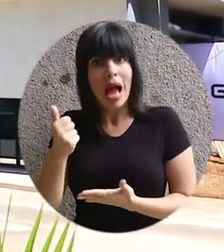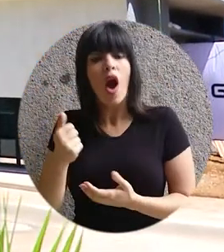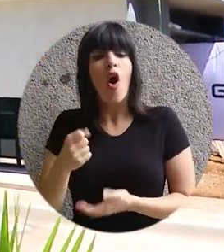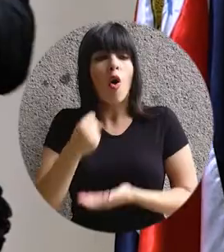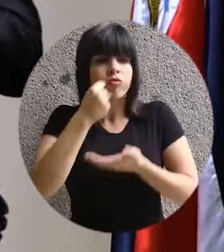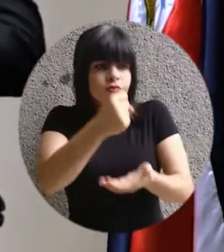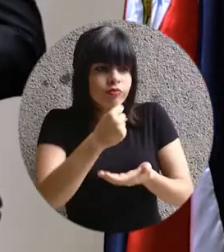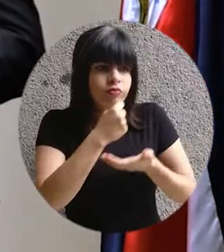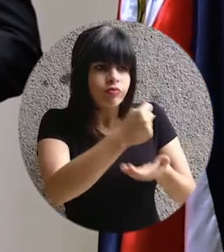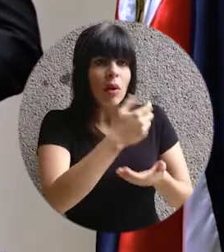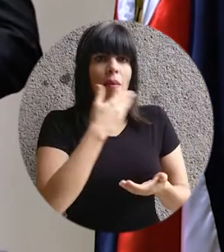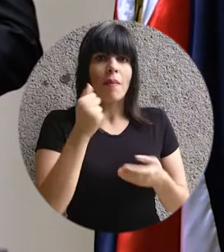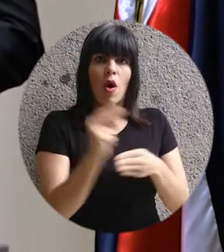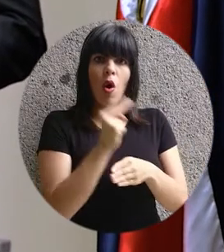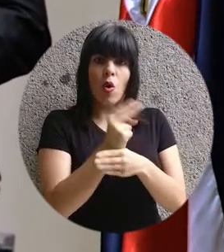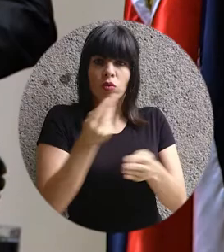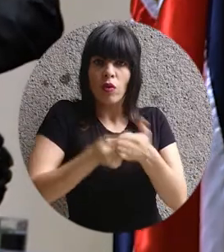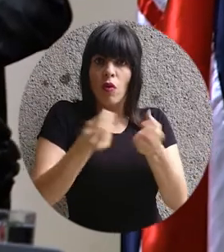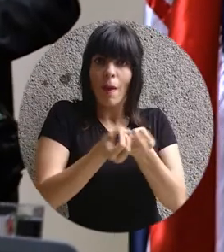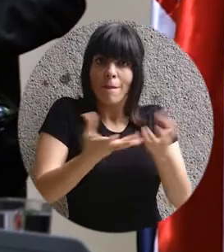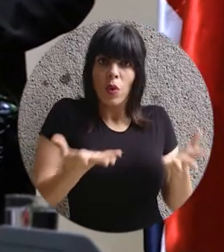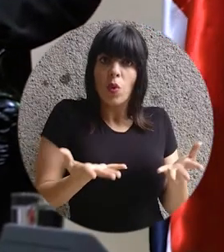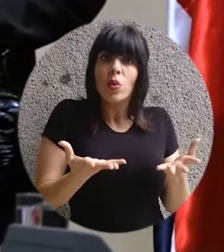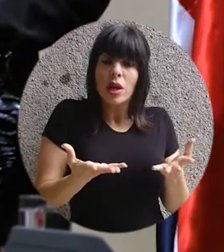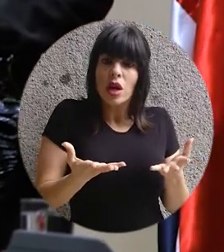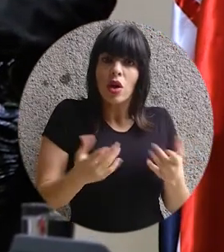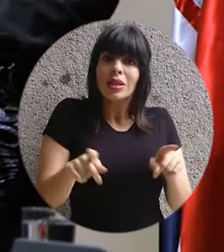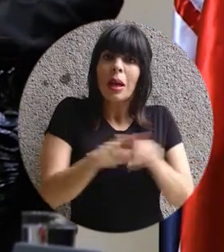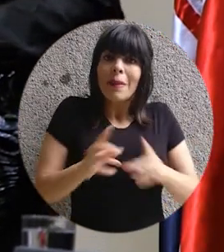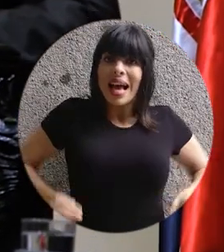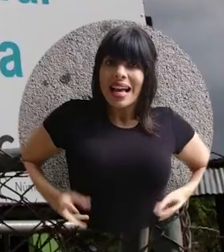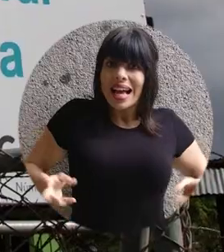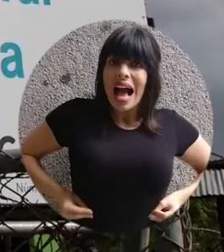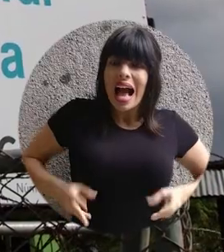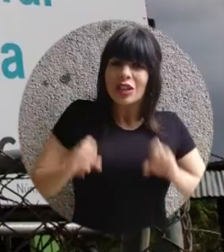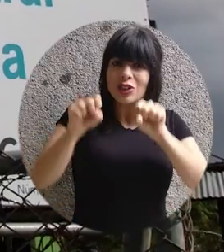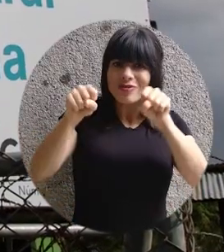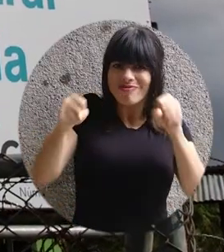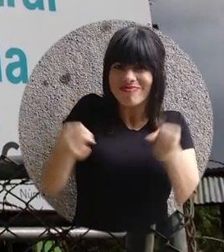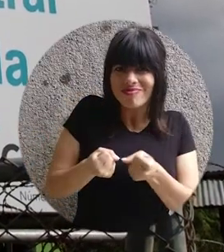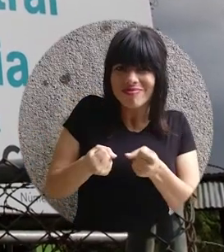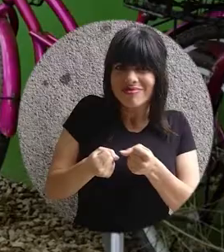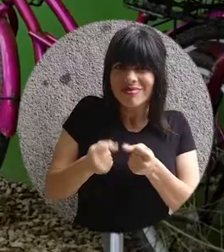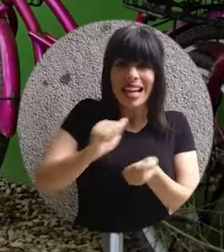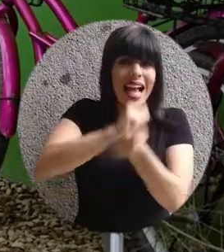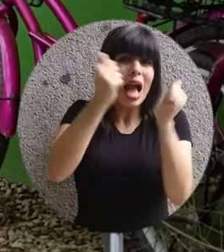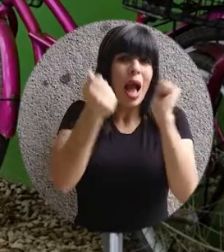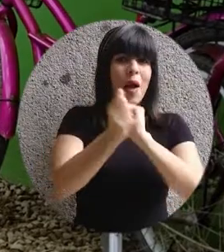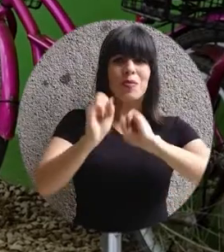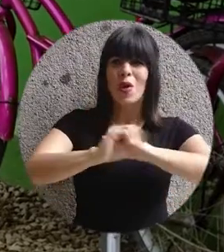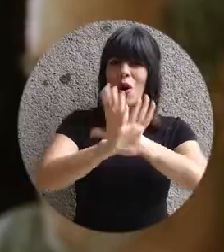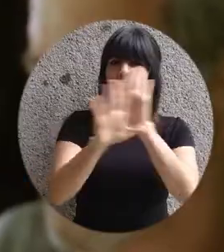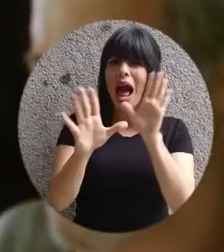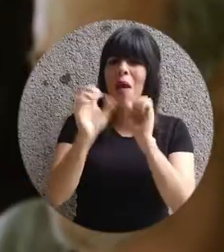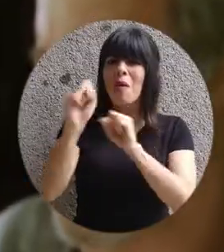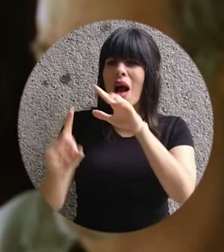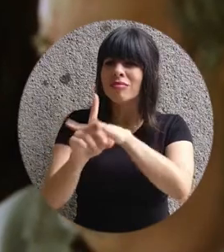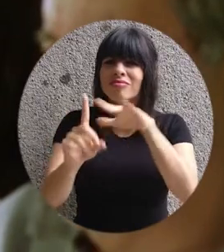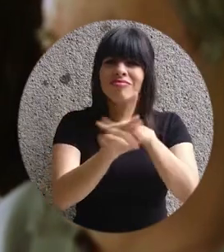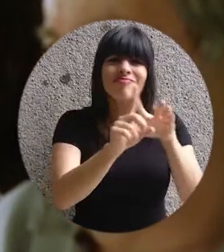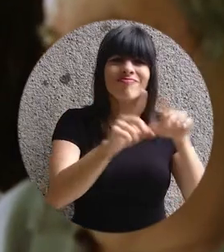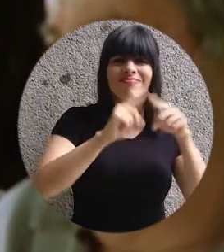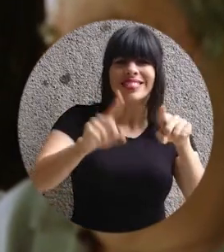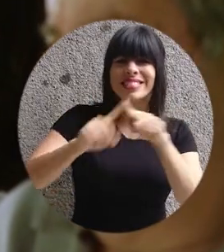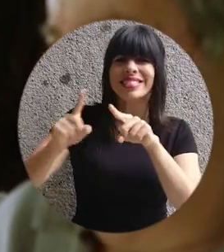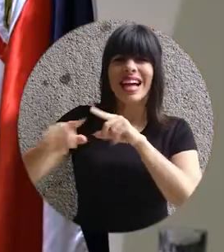eficiente los recursos públicos y reducir los gastos superfluos? El cambio es evidente. Se manifiestan miles de acciones de